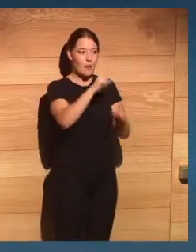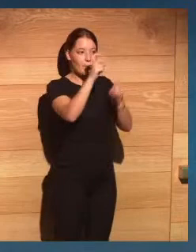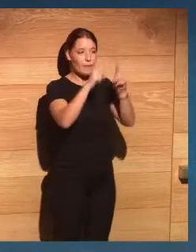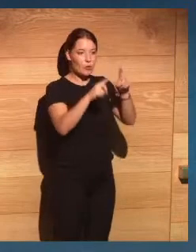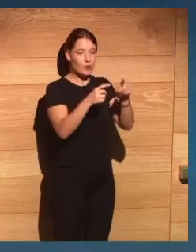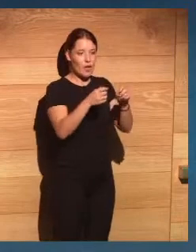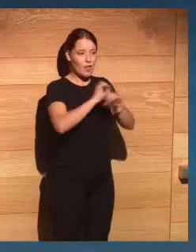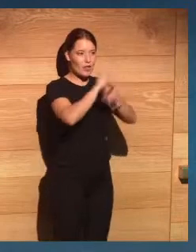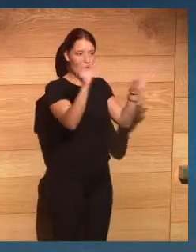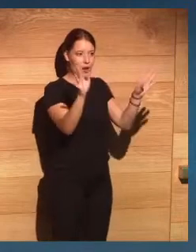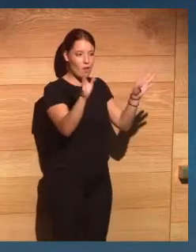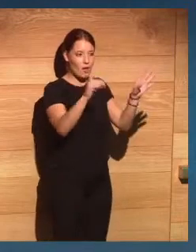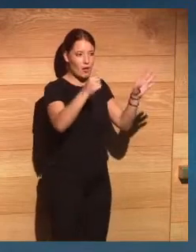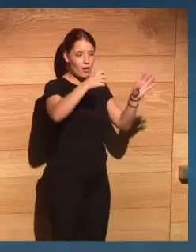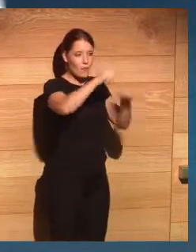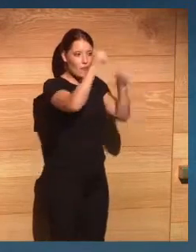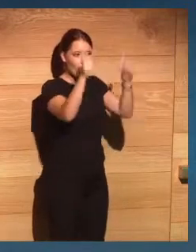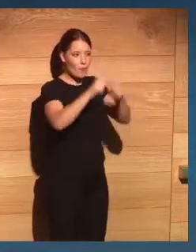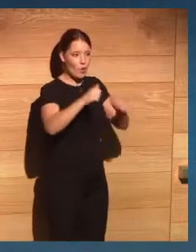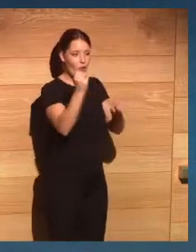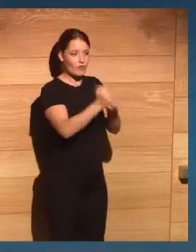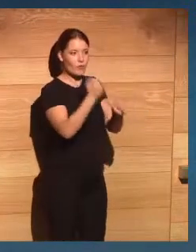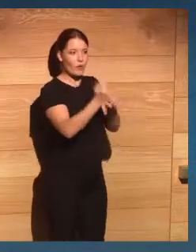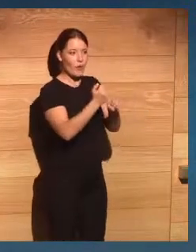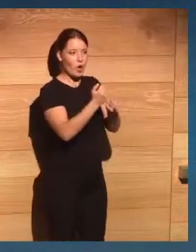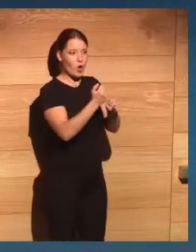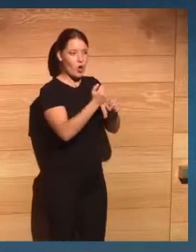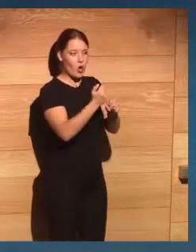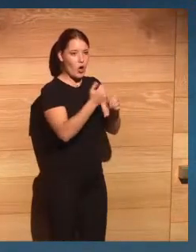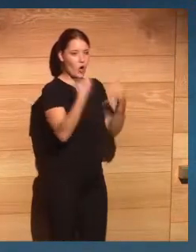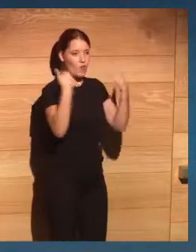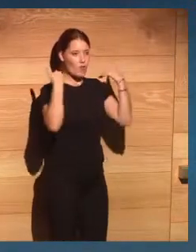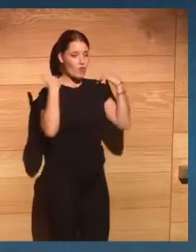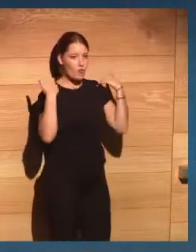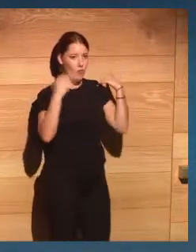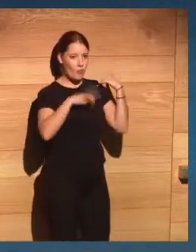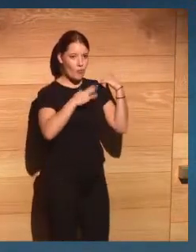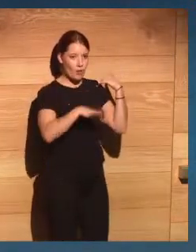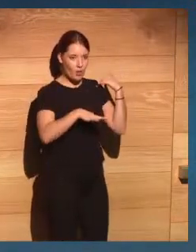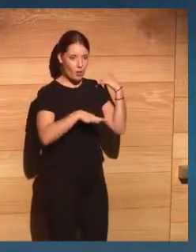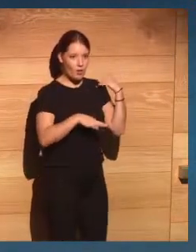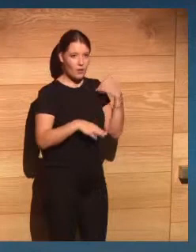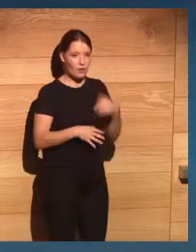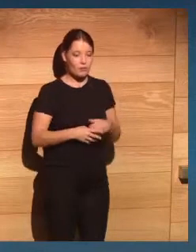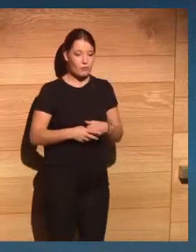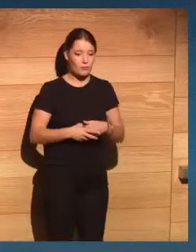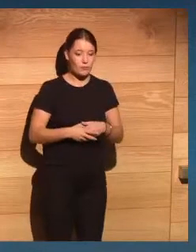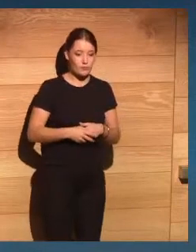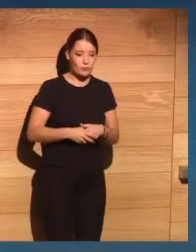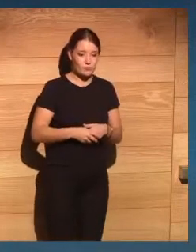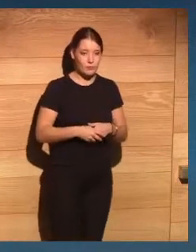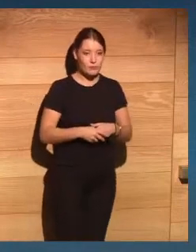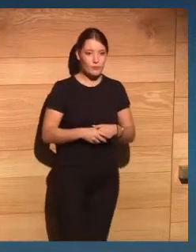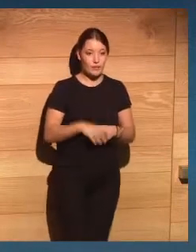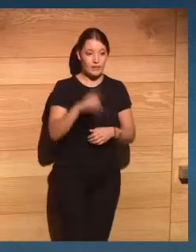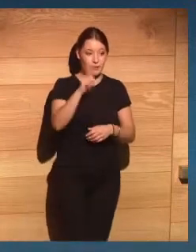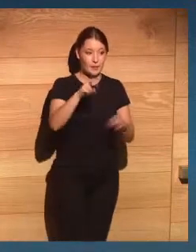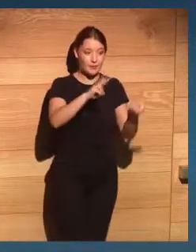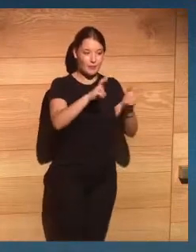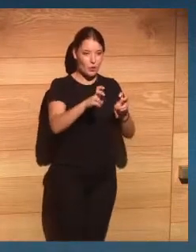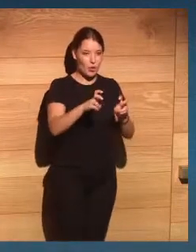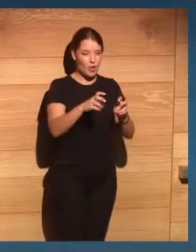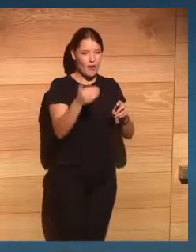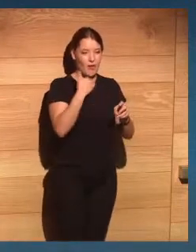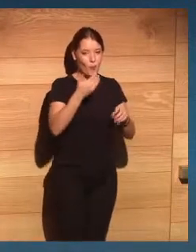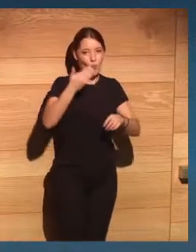si soportará nuestro modelo de trabajo la disrupción digital también habla en este capítulo algo muy importante como es la